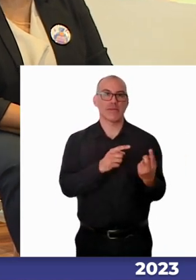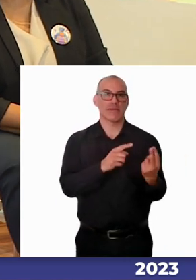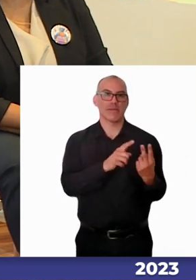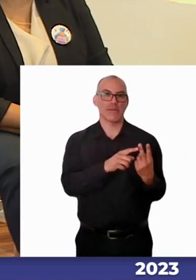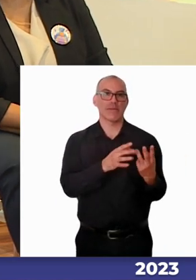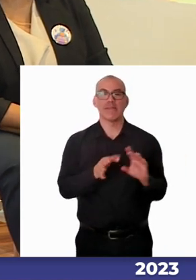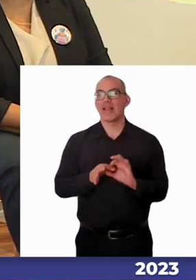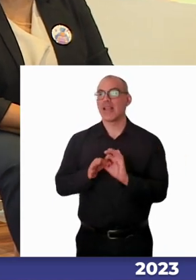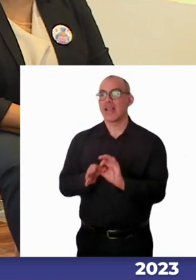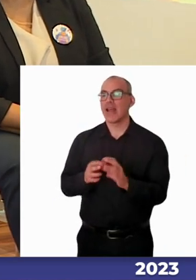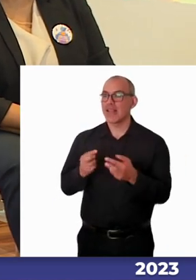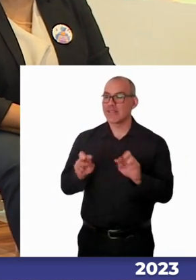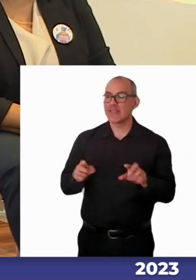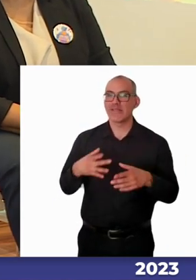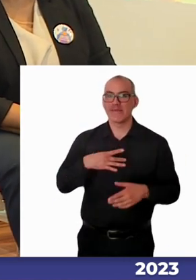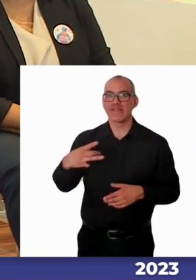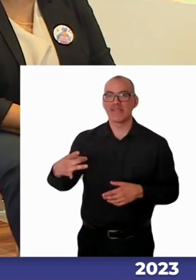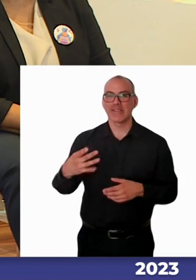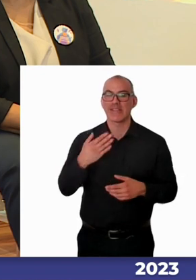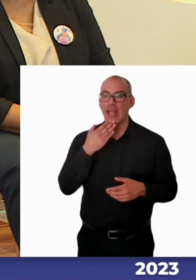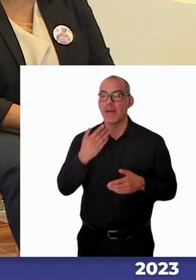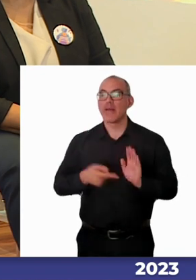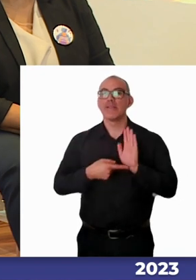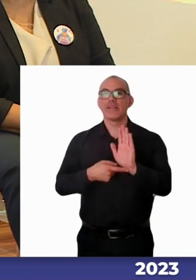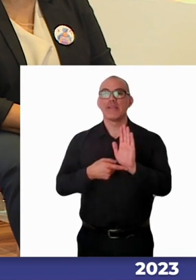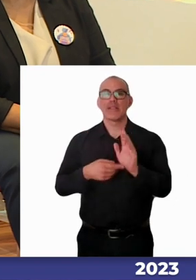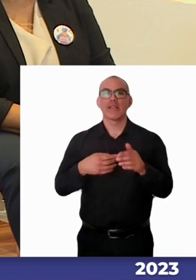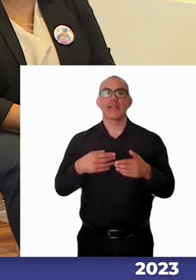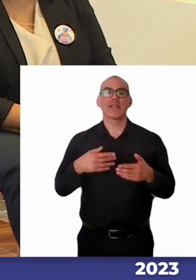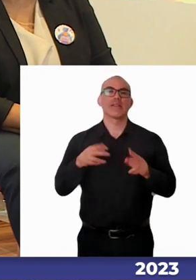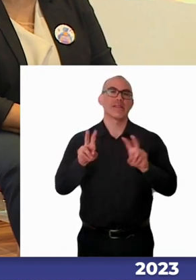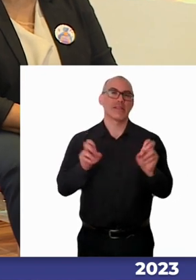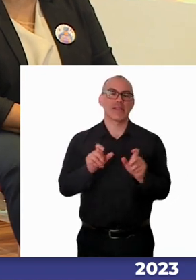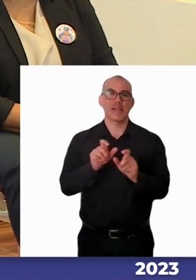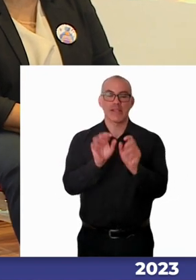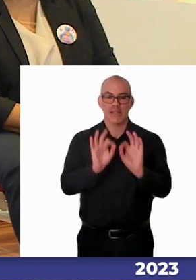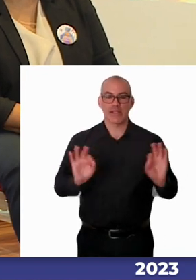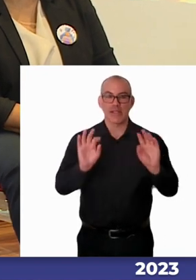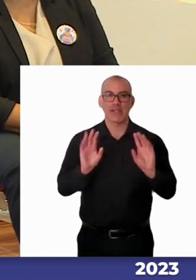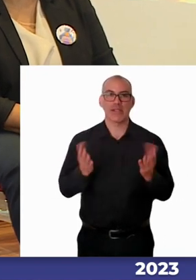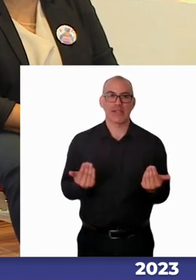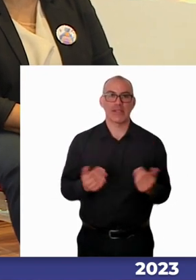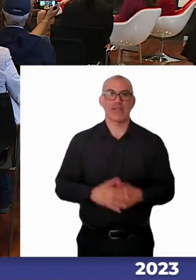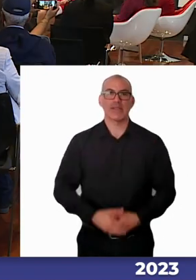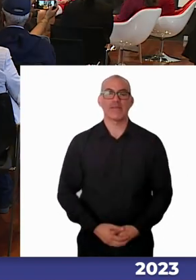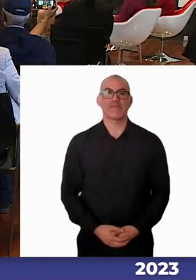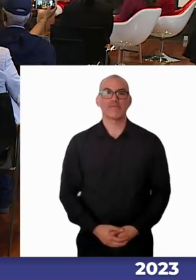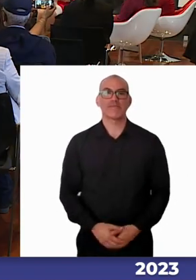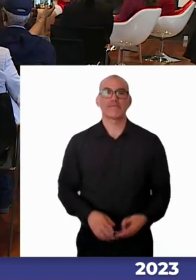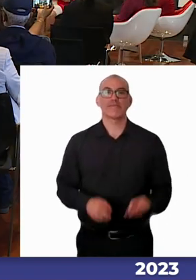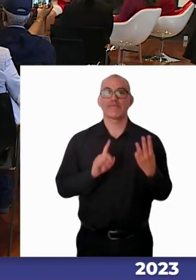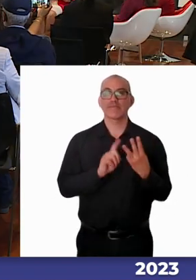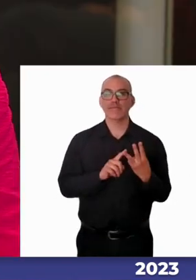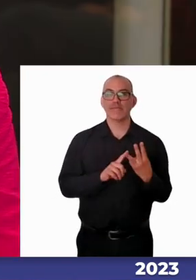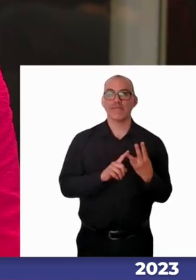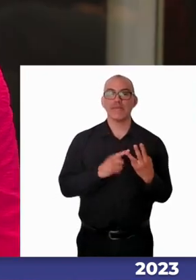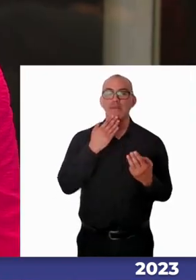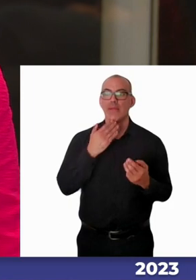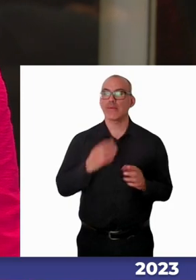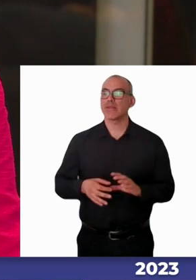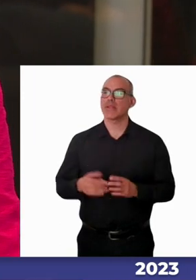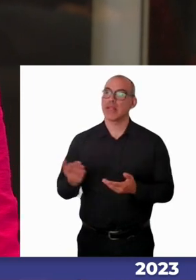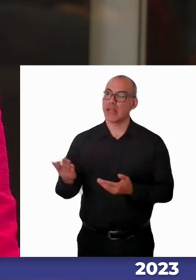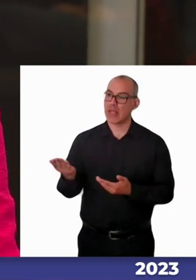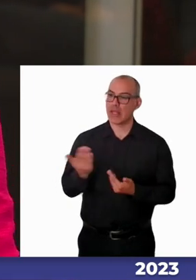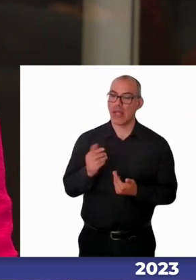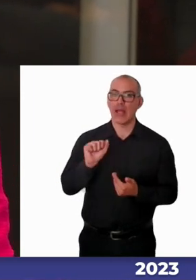por la oportunidad de visibilizar a todas las personas con necesidades especiales. Tenemos también a Alejandra Maldonado, jefa del